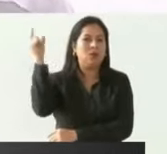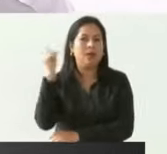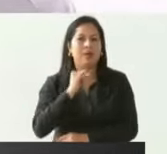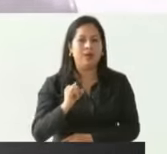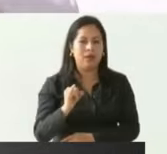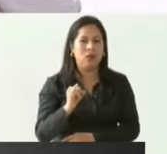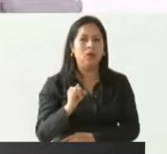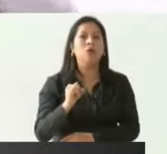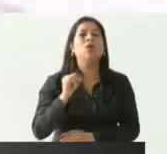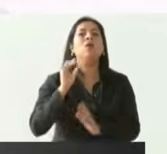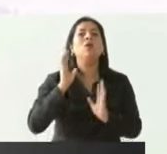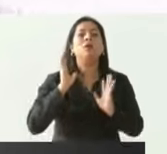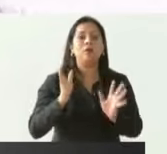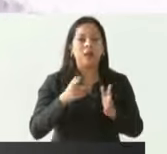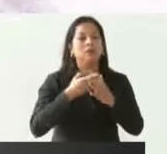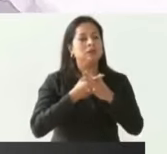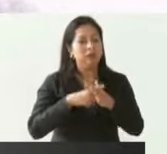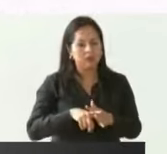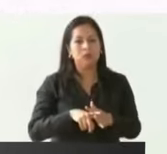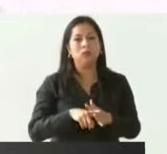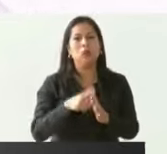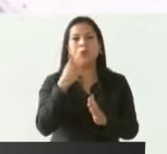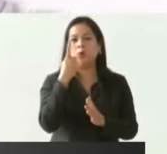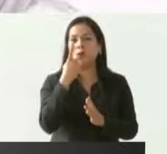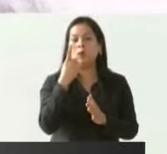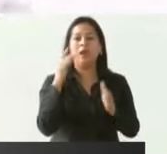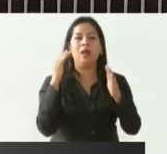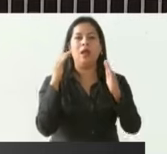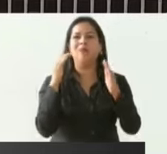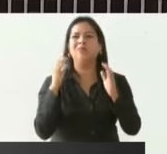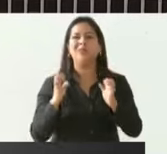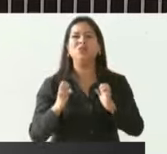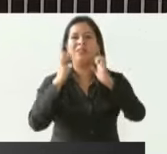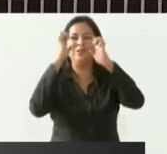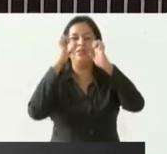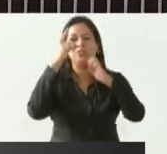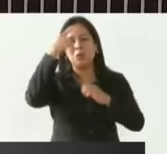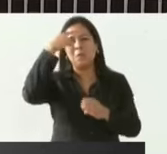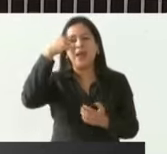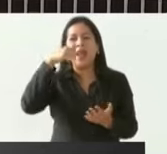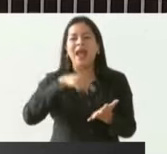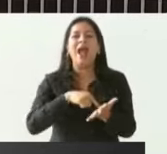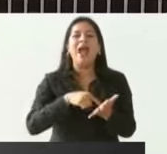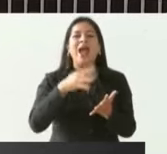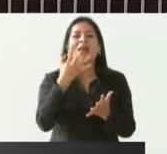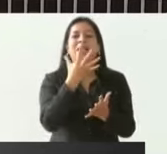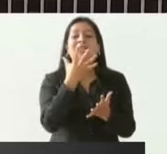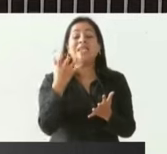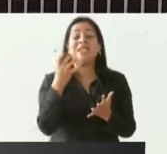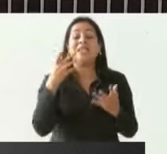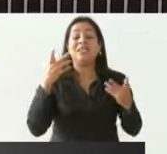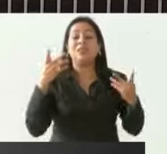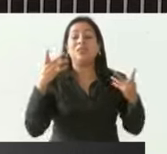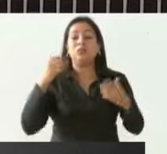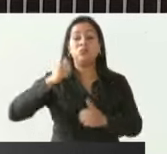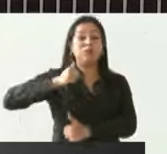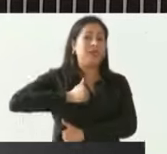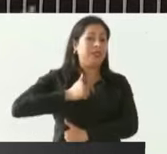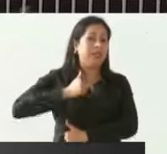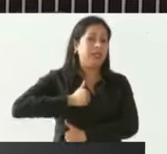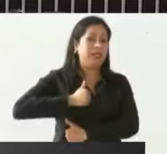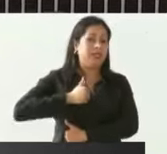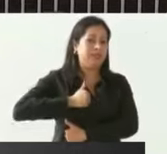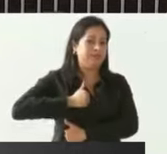se inició un cuartel para 500 elementos de la Guardia Nacional